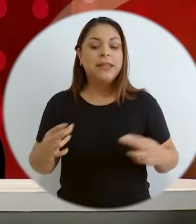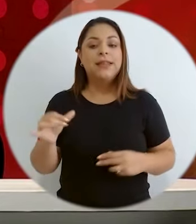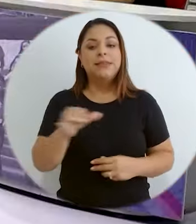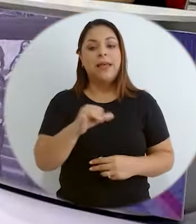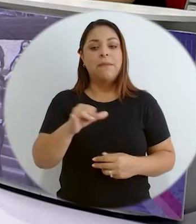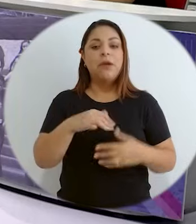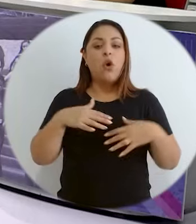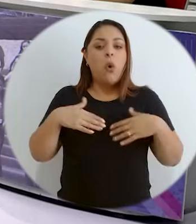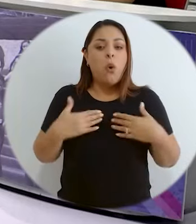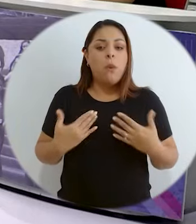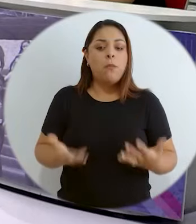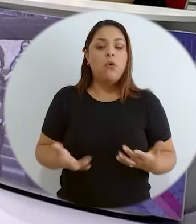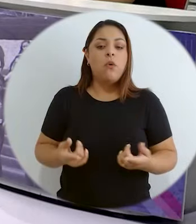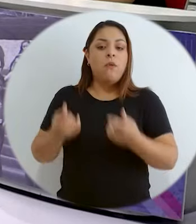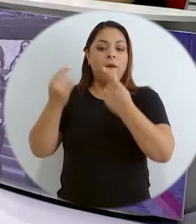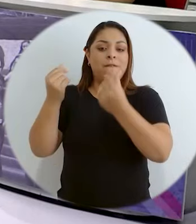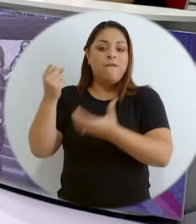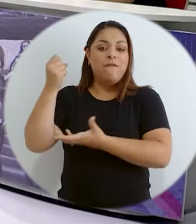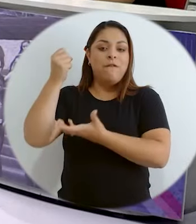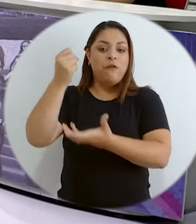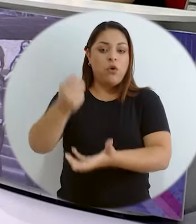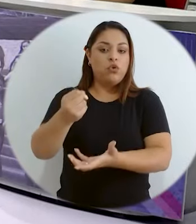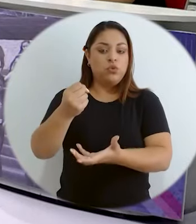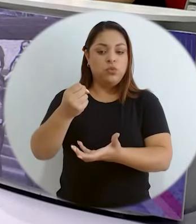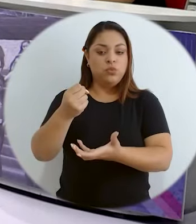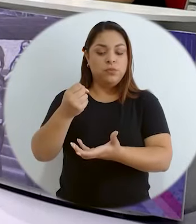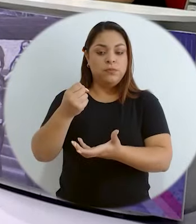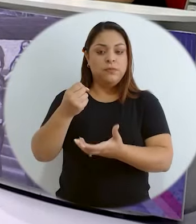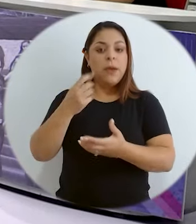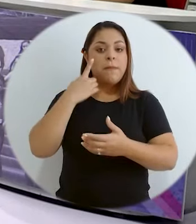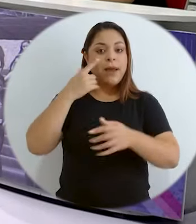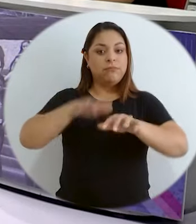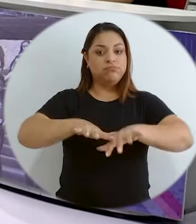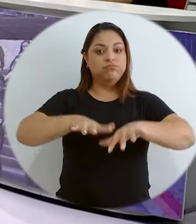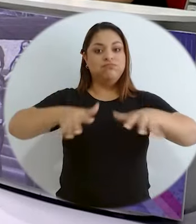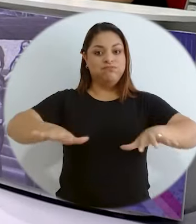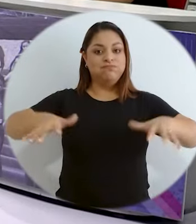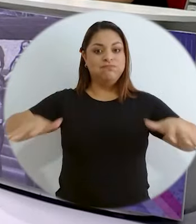y con algo muy importante que son los fondos marinos.